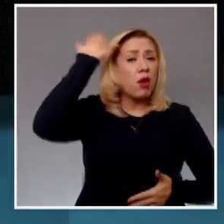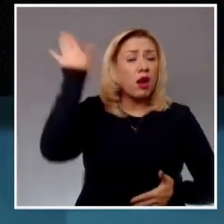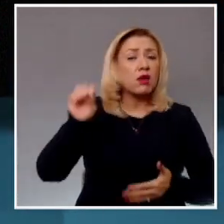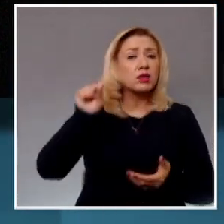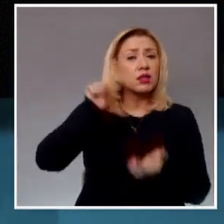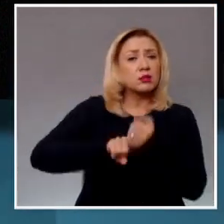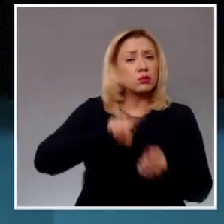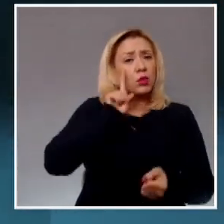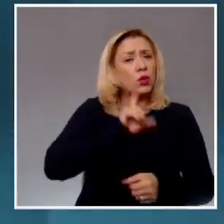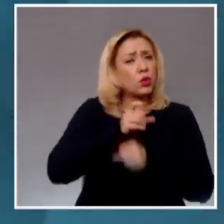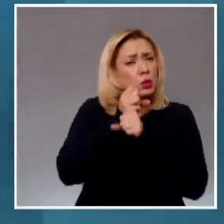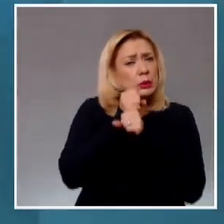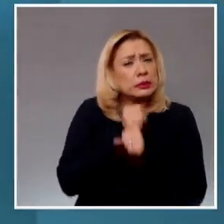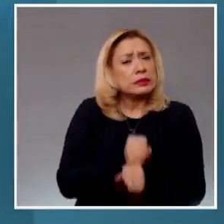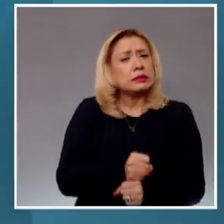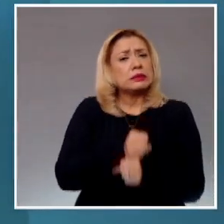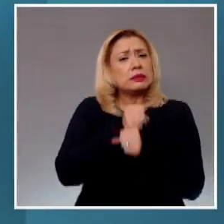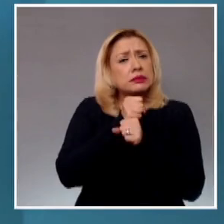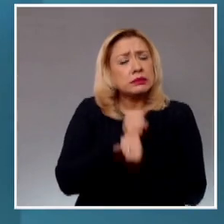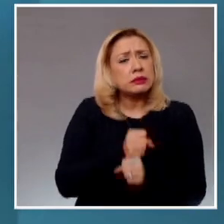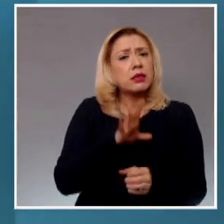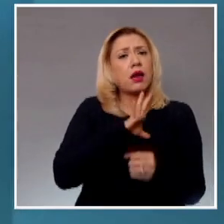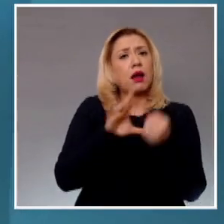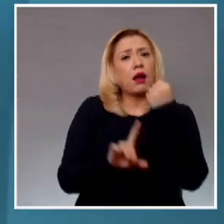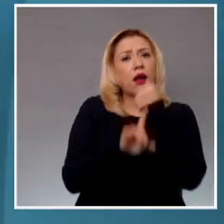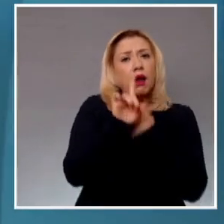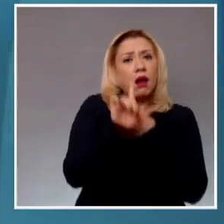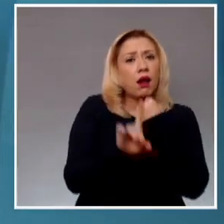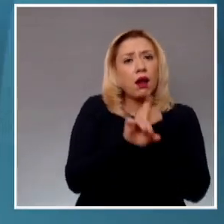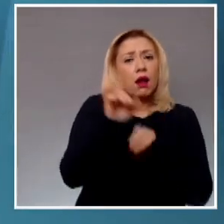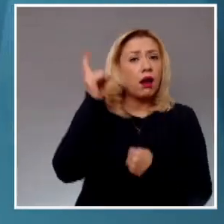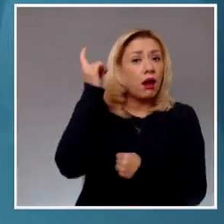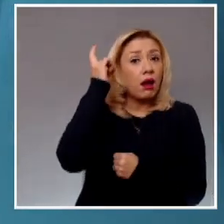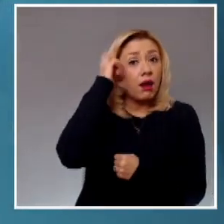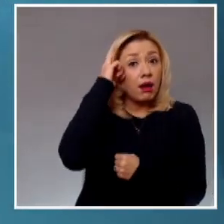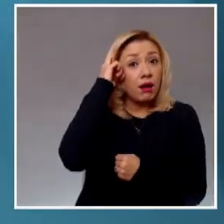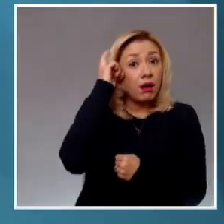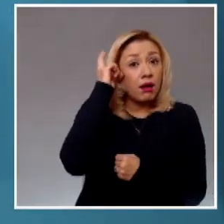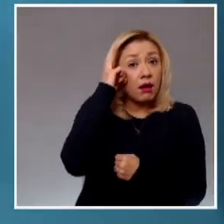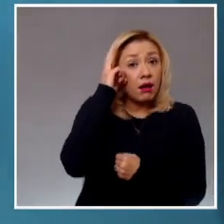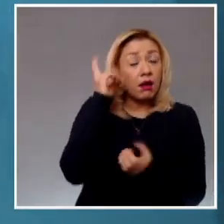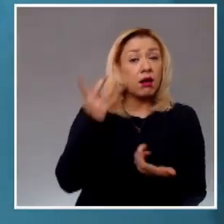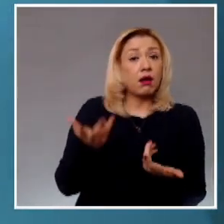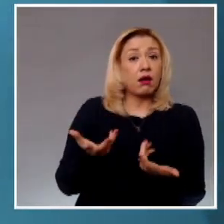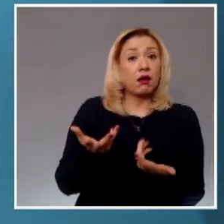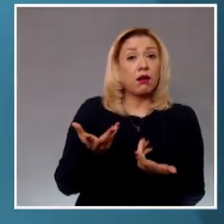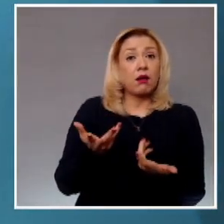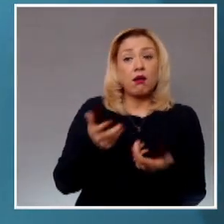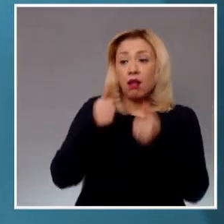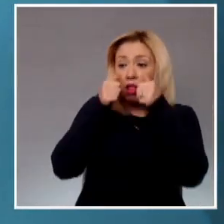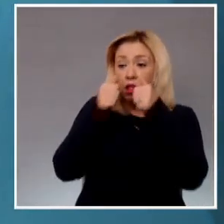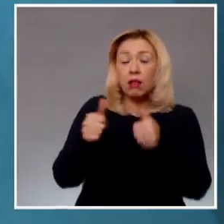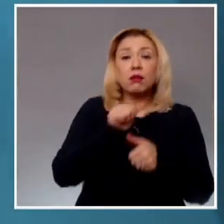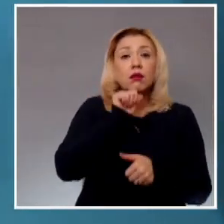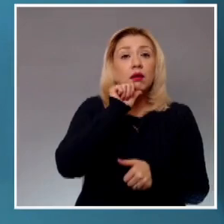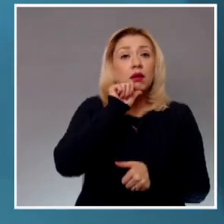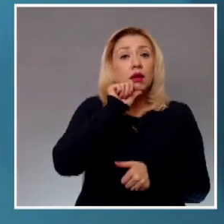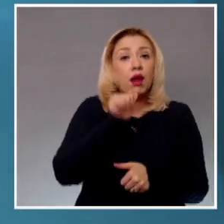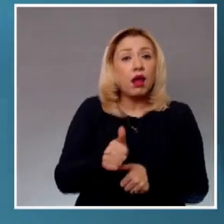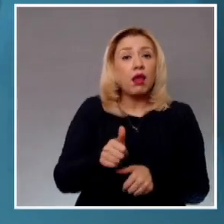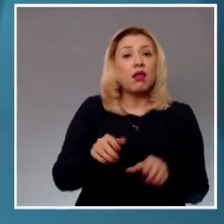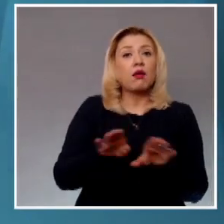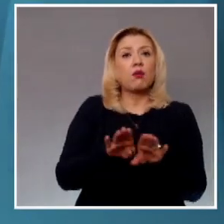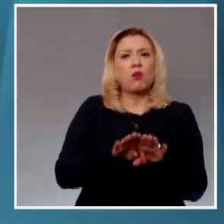antecedentes en materia de salud en particular salud mental no atendida debidamente incluso pese a contar con algunos